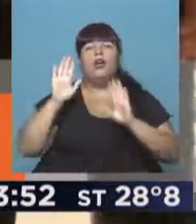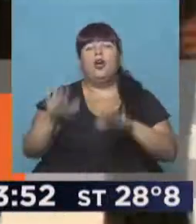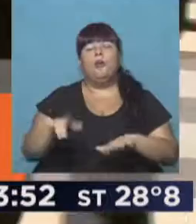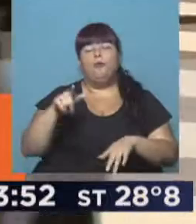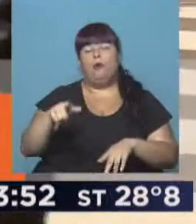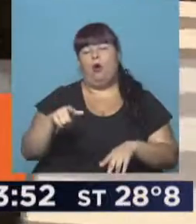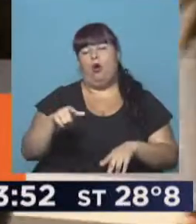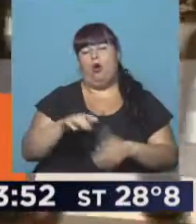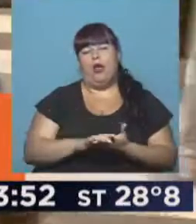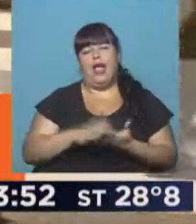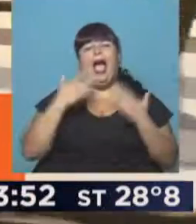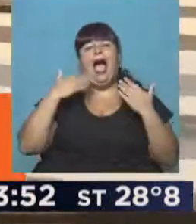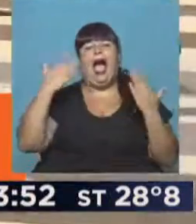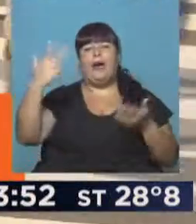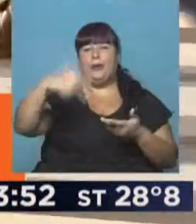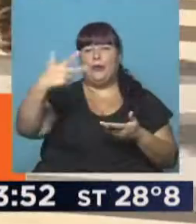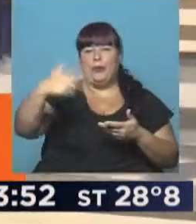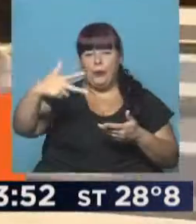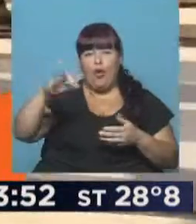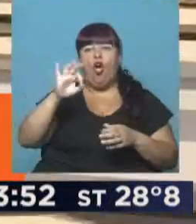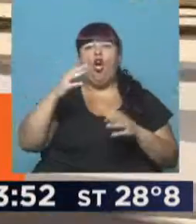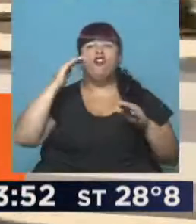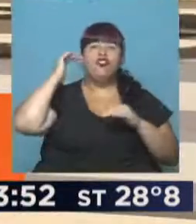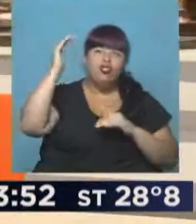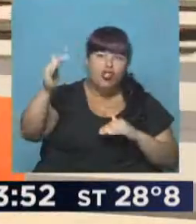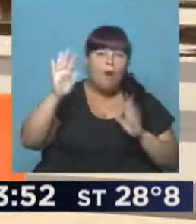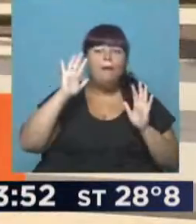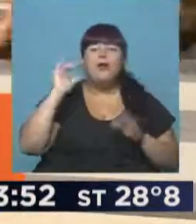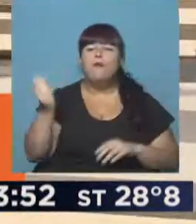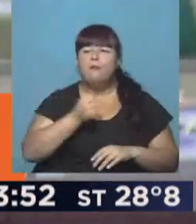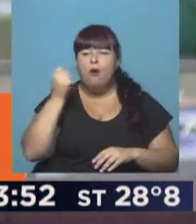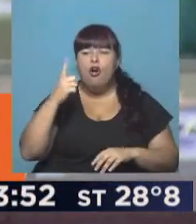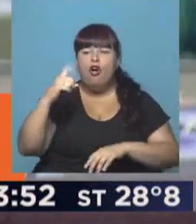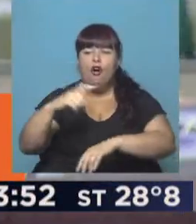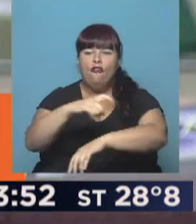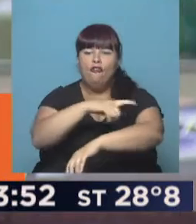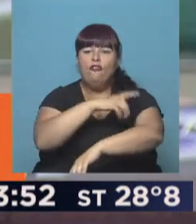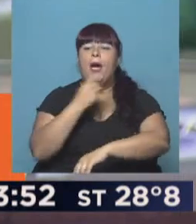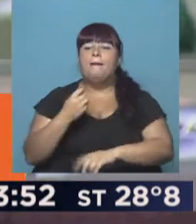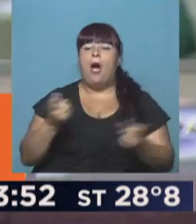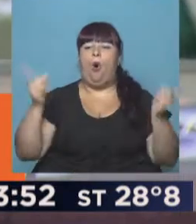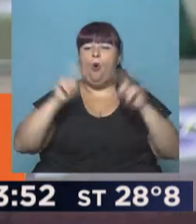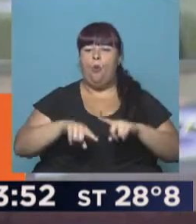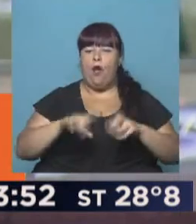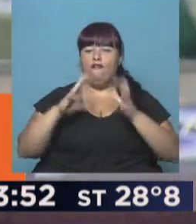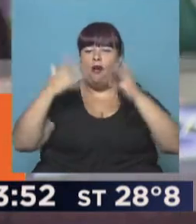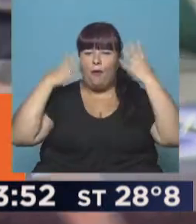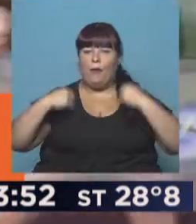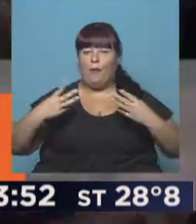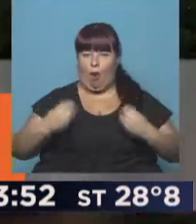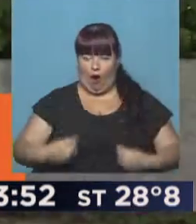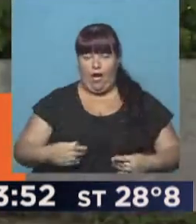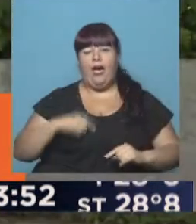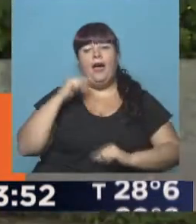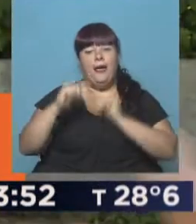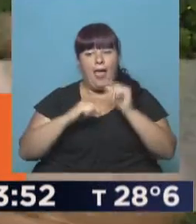al aire del ventilador o en la sombra. Pero esto es importante rociar para que pueda recuperar este mecanismo. Ya vamos